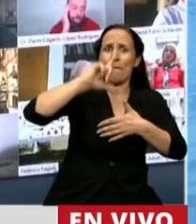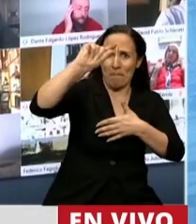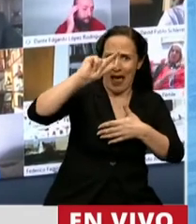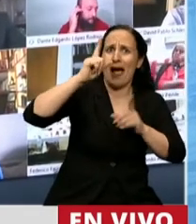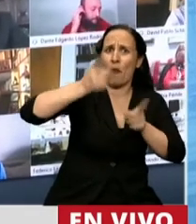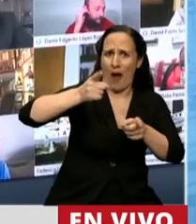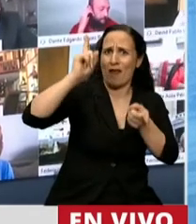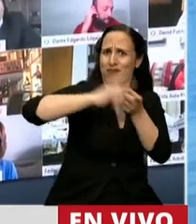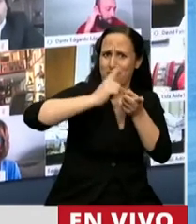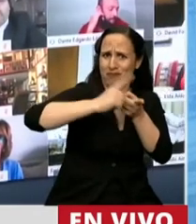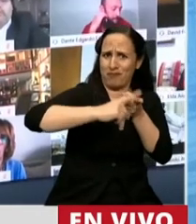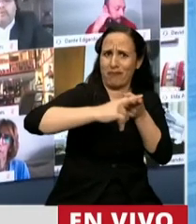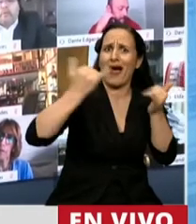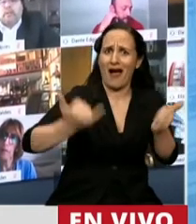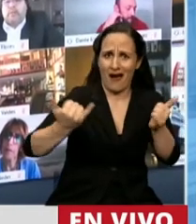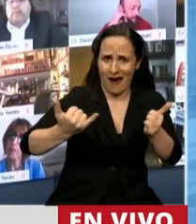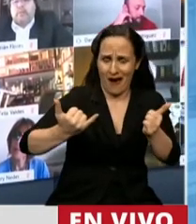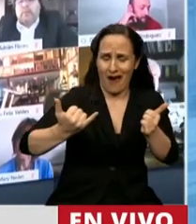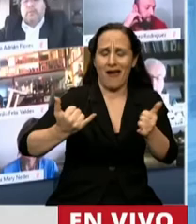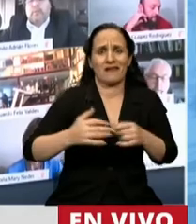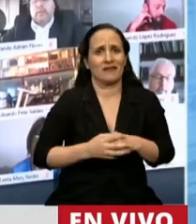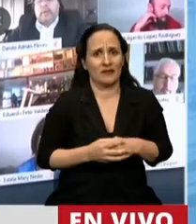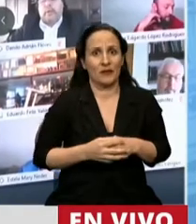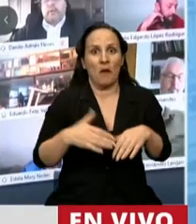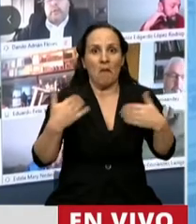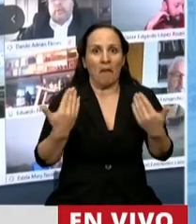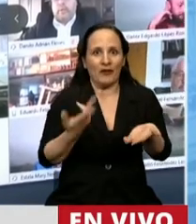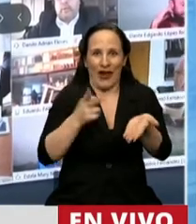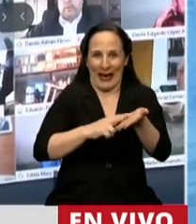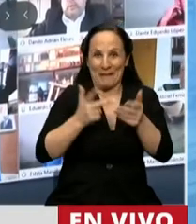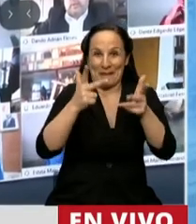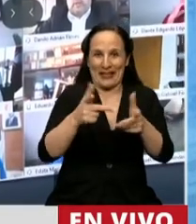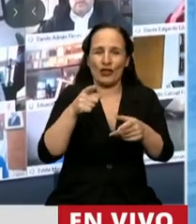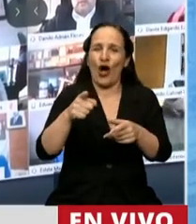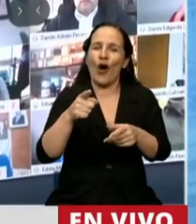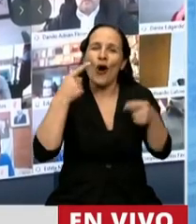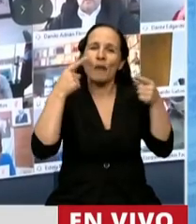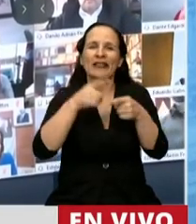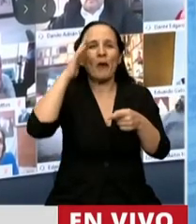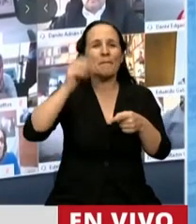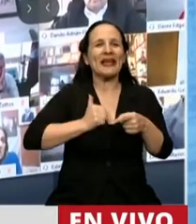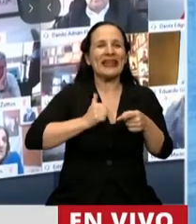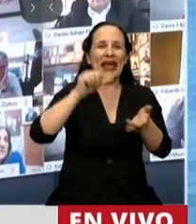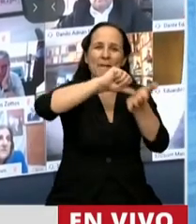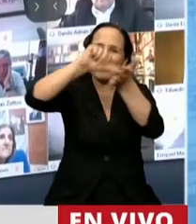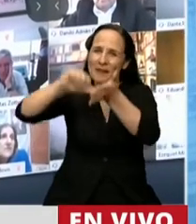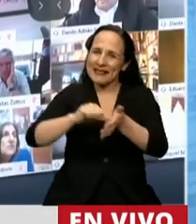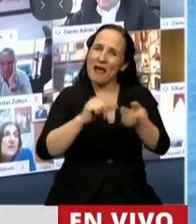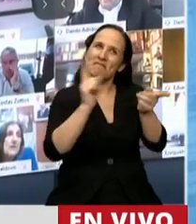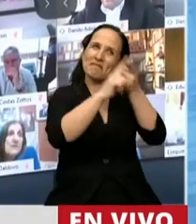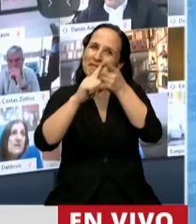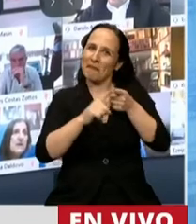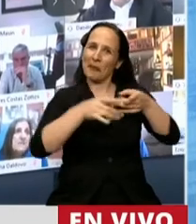estamos coadyuvando, repito, a que la diplomacia militar colabore